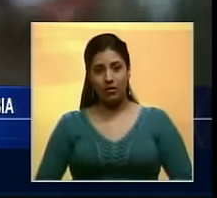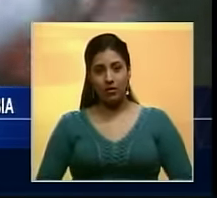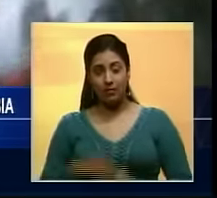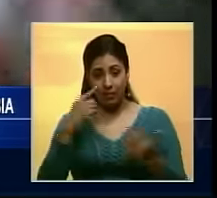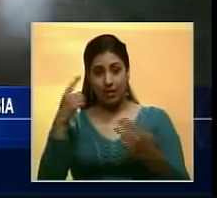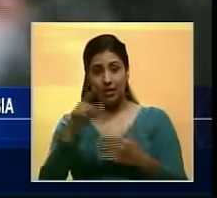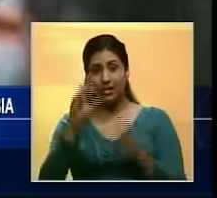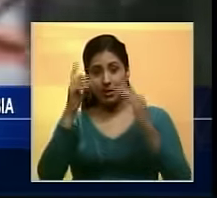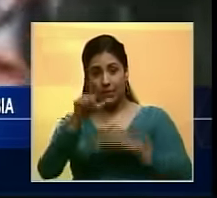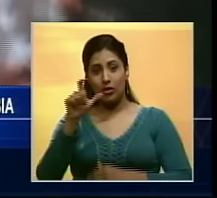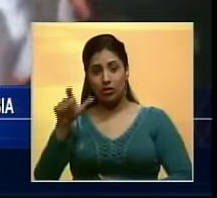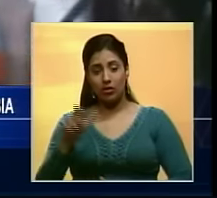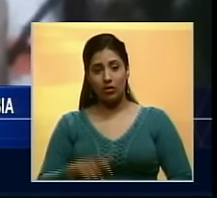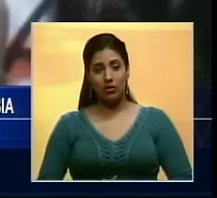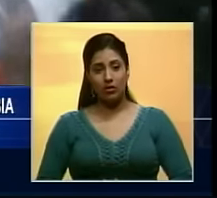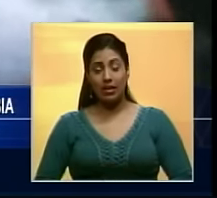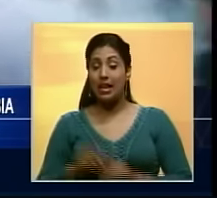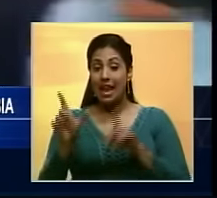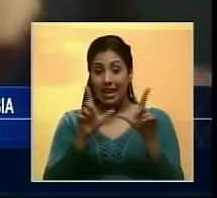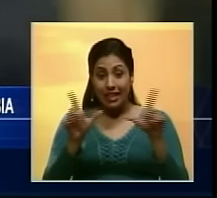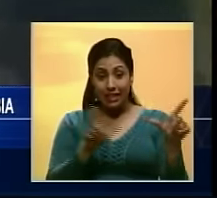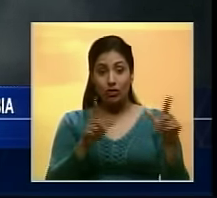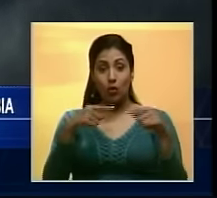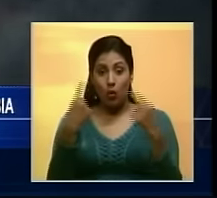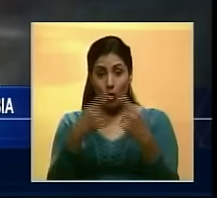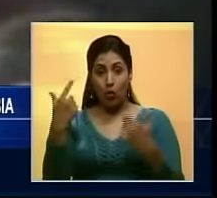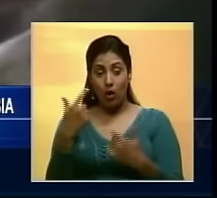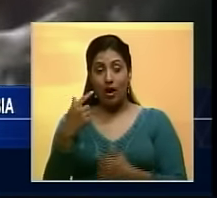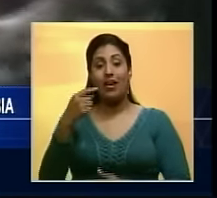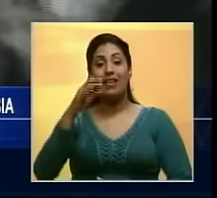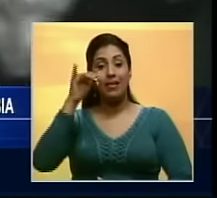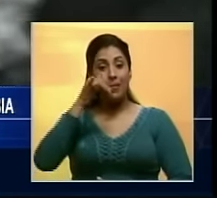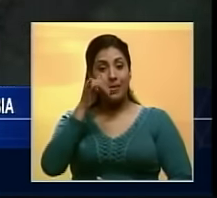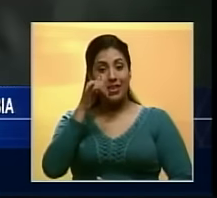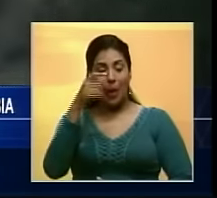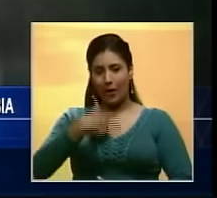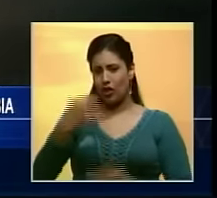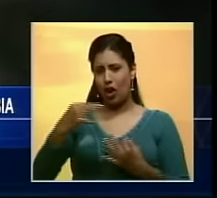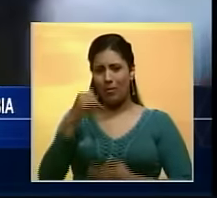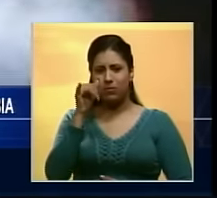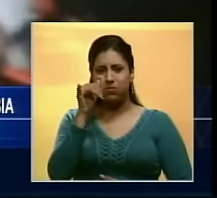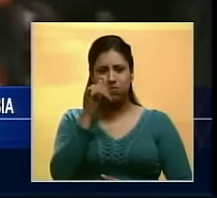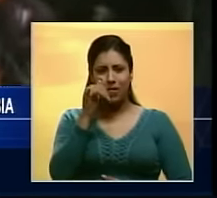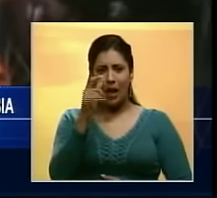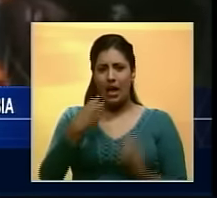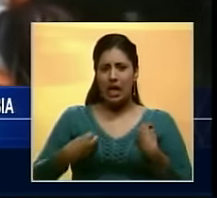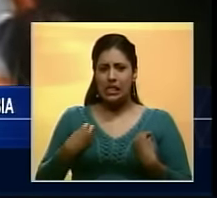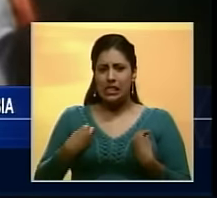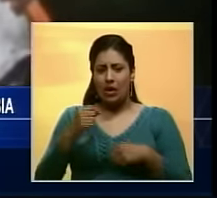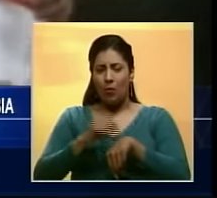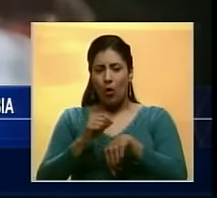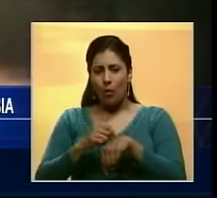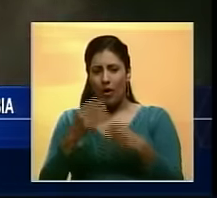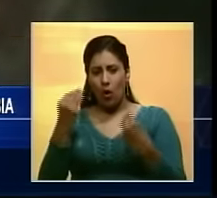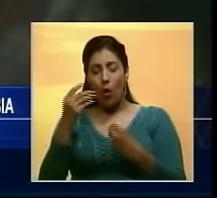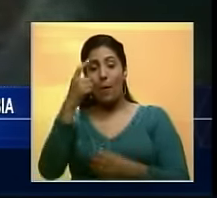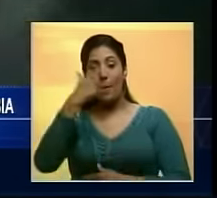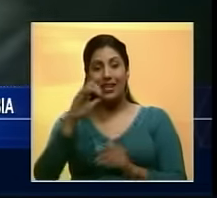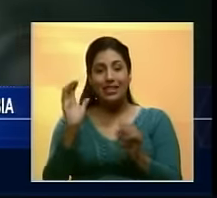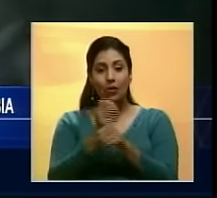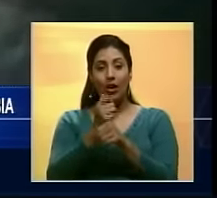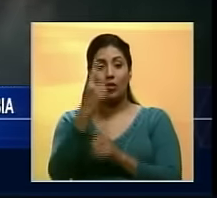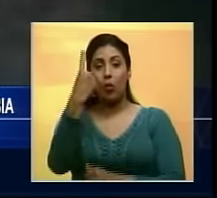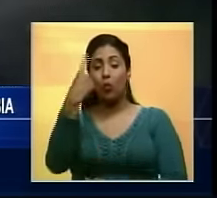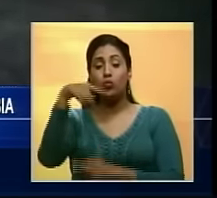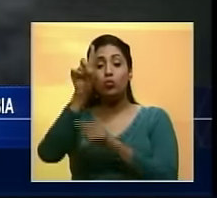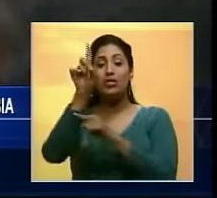¡Vanquita! ¡Vanquita! ¡Vanquita! ¡Vanquita! En del siniestro, este video aficionado cacta los angustiosos momentos en que localizan